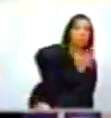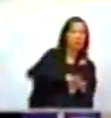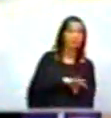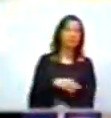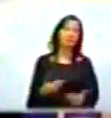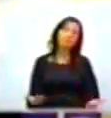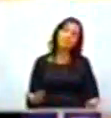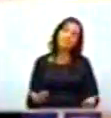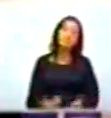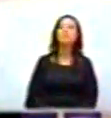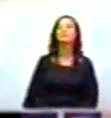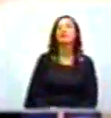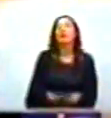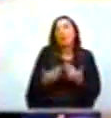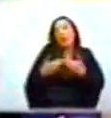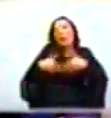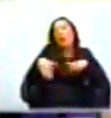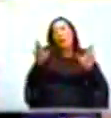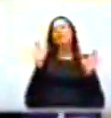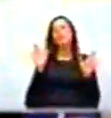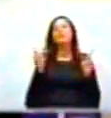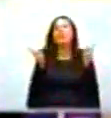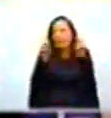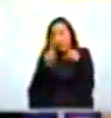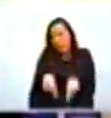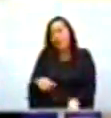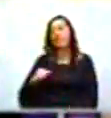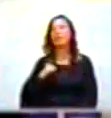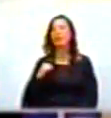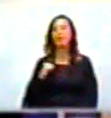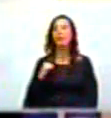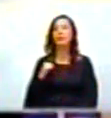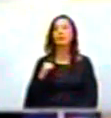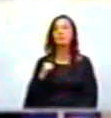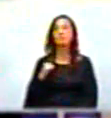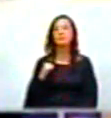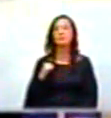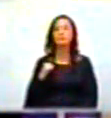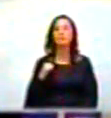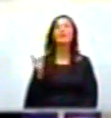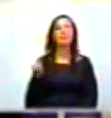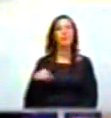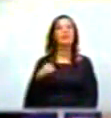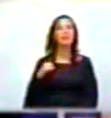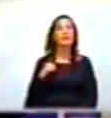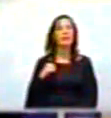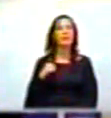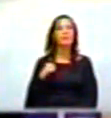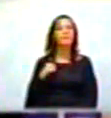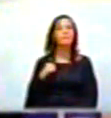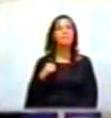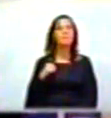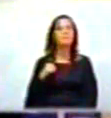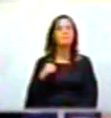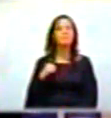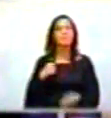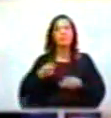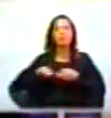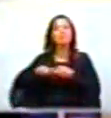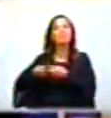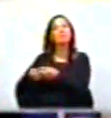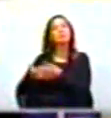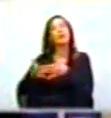Y por supuesto que algo les tocó también, algo les tocó también a quienes le aportaron